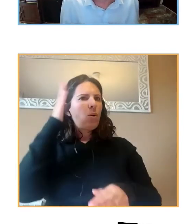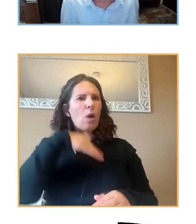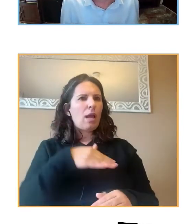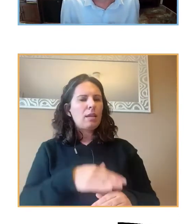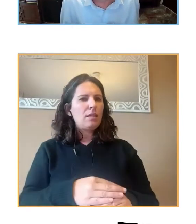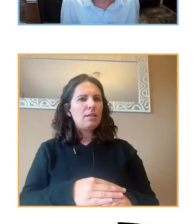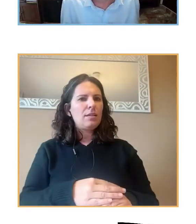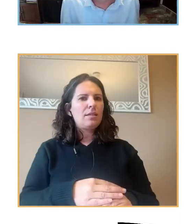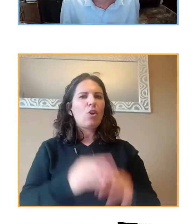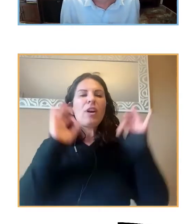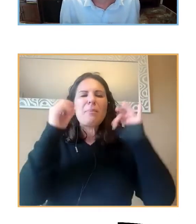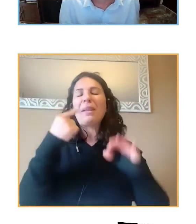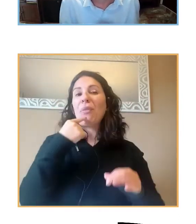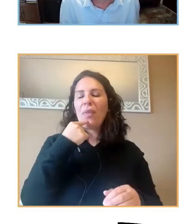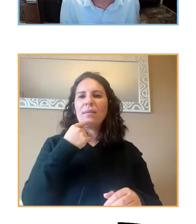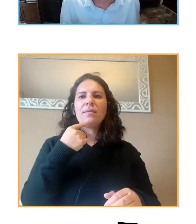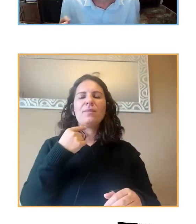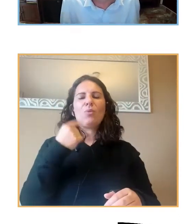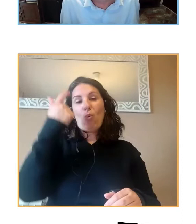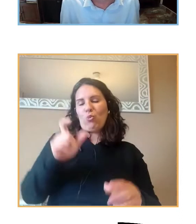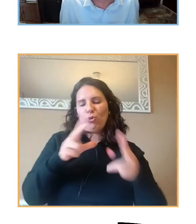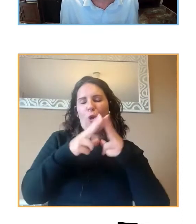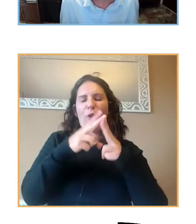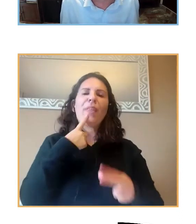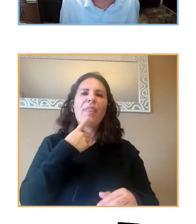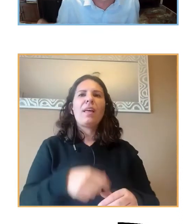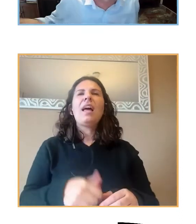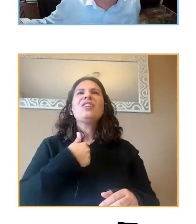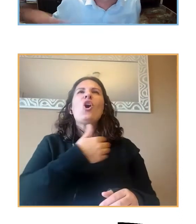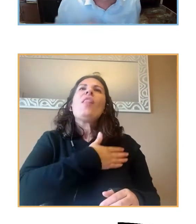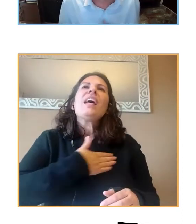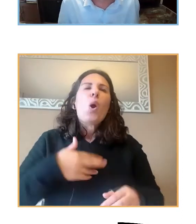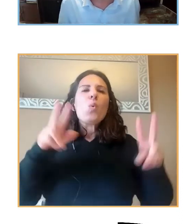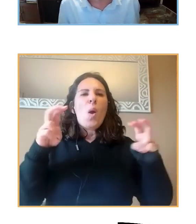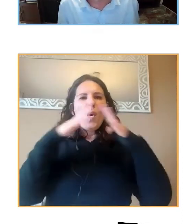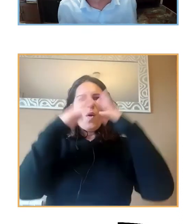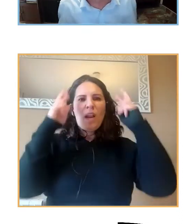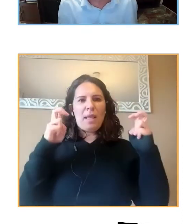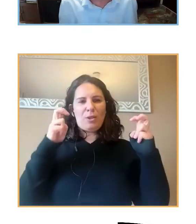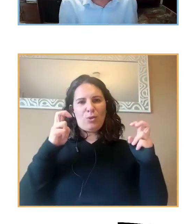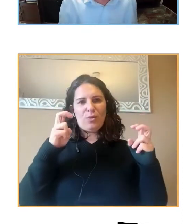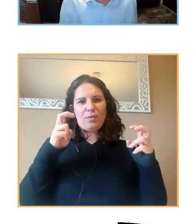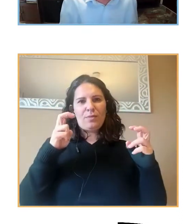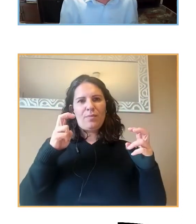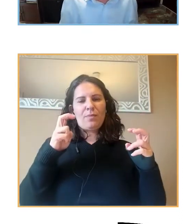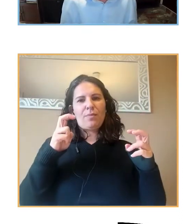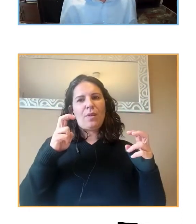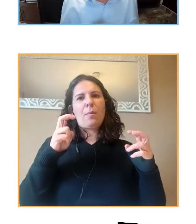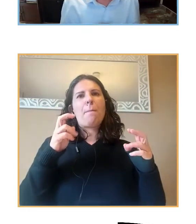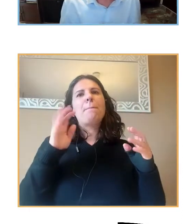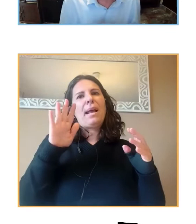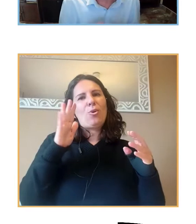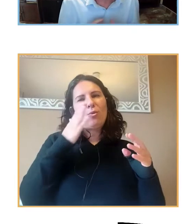Completamente dice, desearía, uno de los socios, desearía un nuevo confinamiento si no fuera por lo que les significa la pandemia, ¿no?